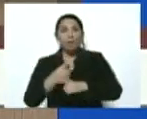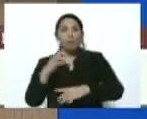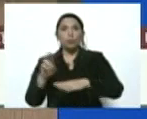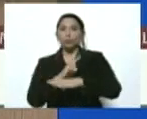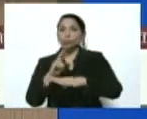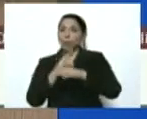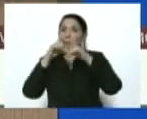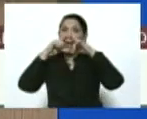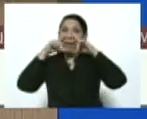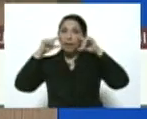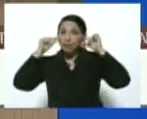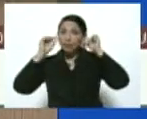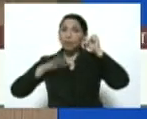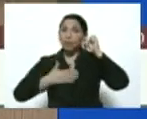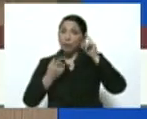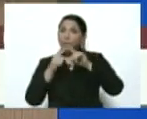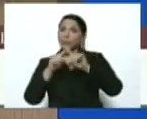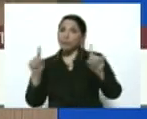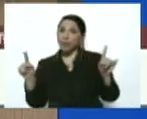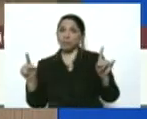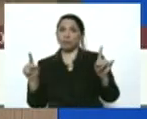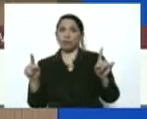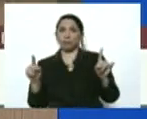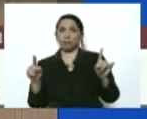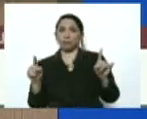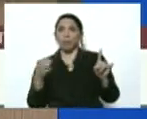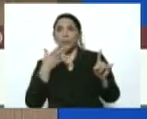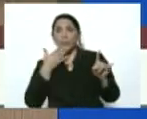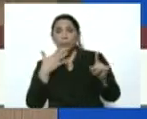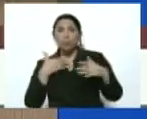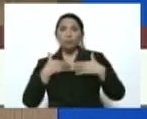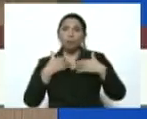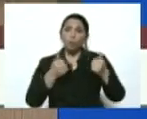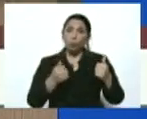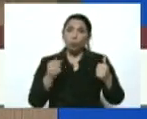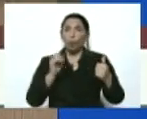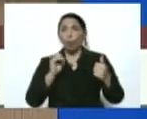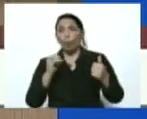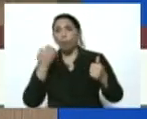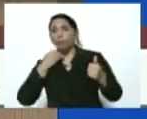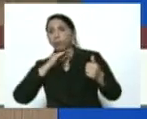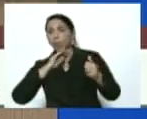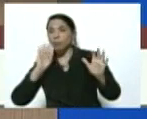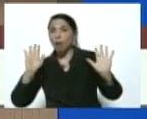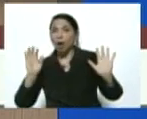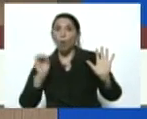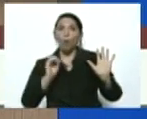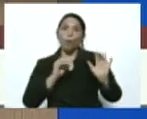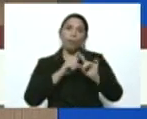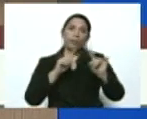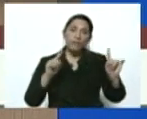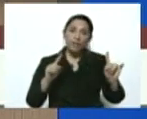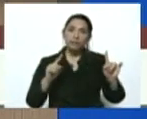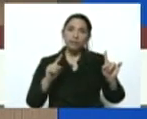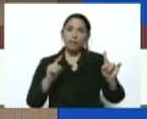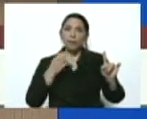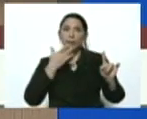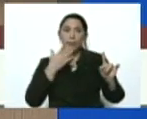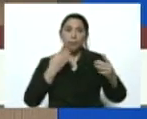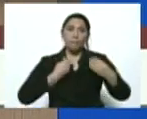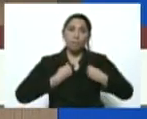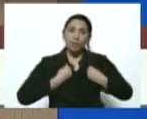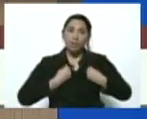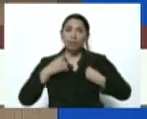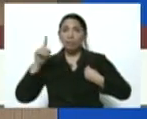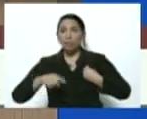la mascarilla. Puede ser la diferencia entre la salud y la enfermedad. Puede ser la diferencia entre la vida